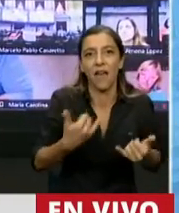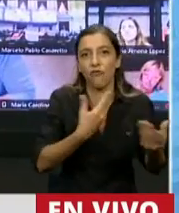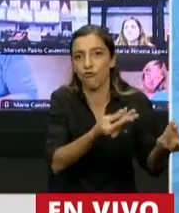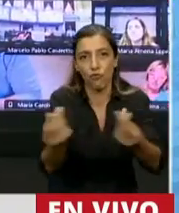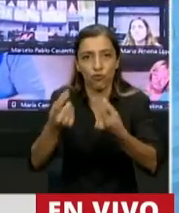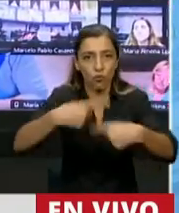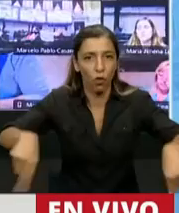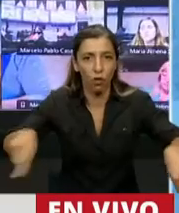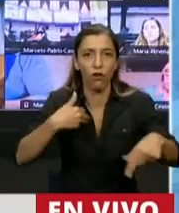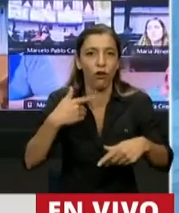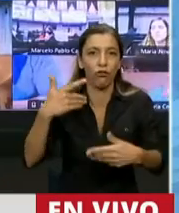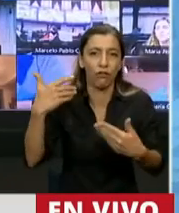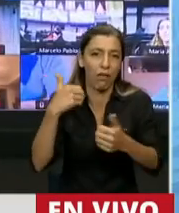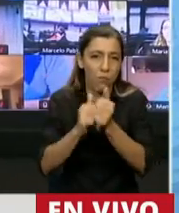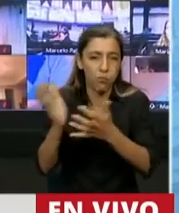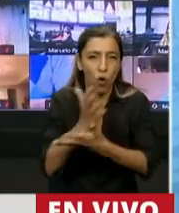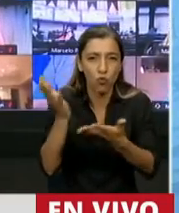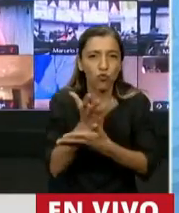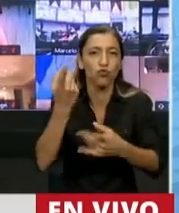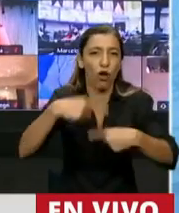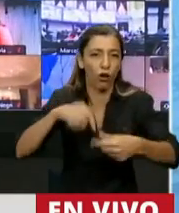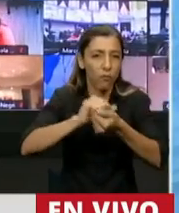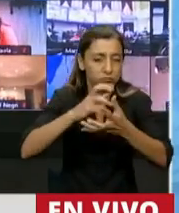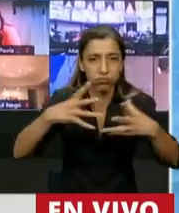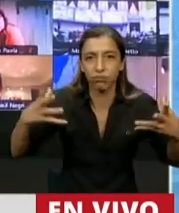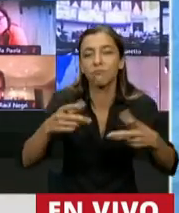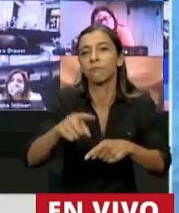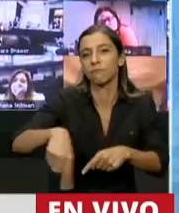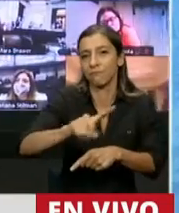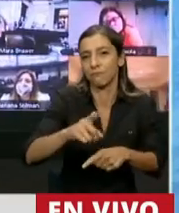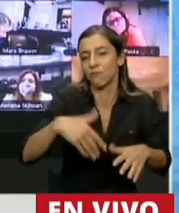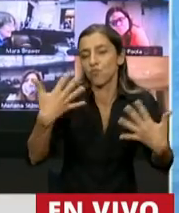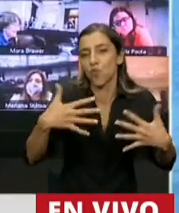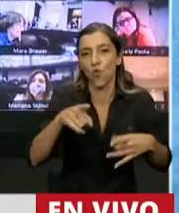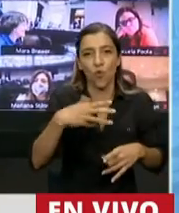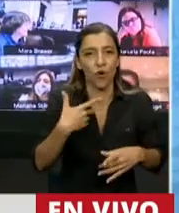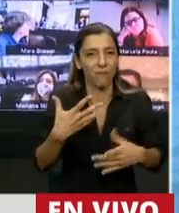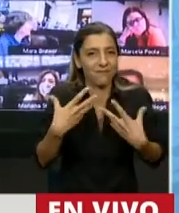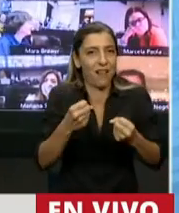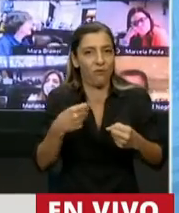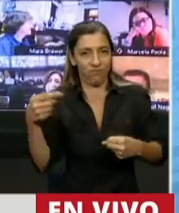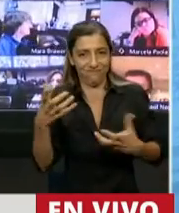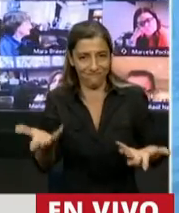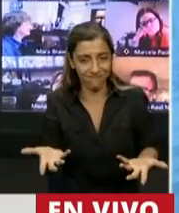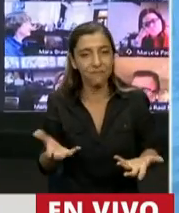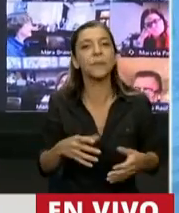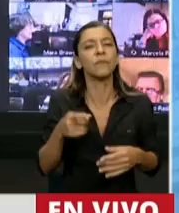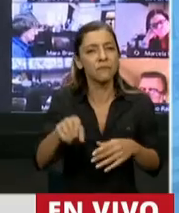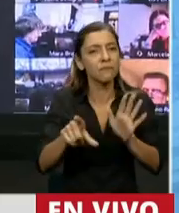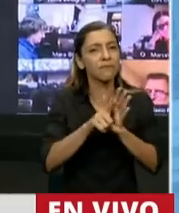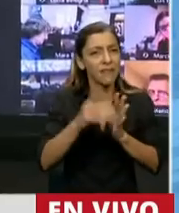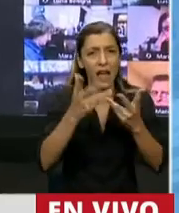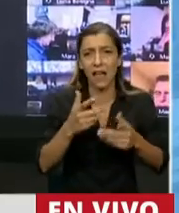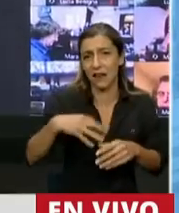estos nutrientes críticos cuya presencia excesiva justamente esta ley buscaba advertir, una ley que además cuenta con amplio consenso en la